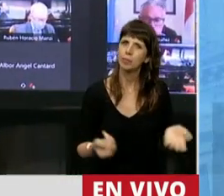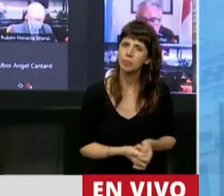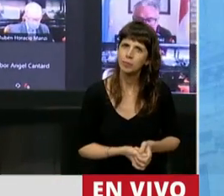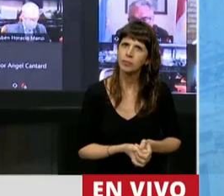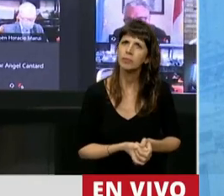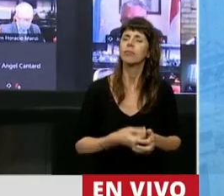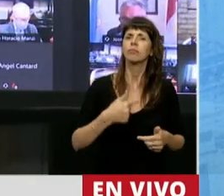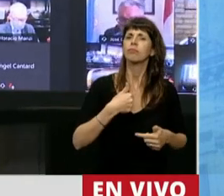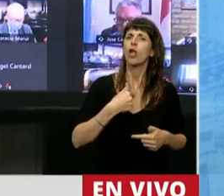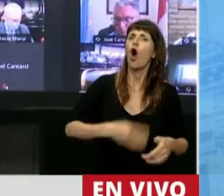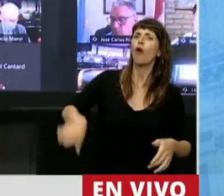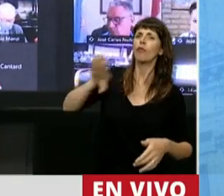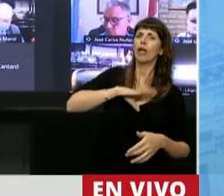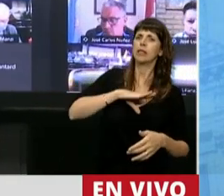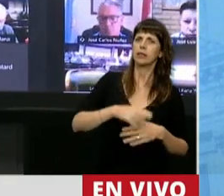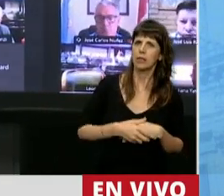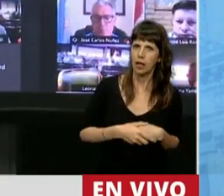ofendemos, nos dicen.